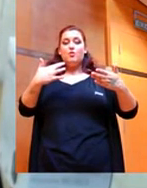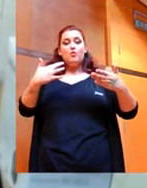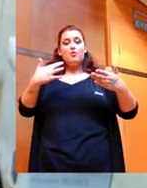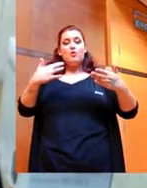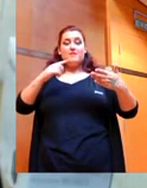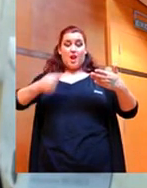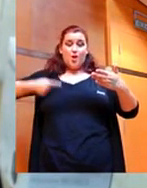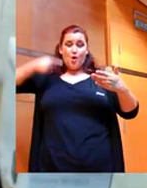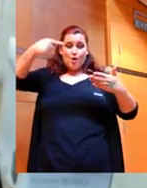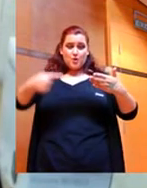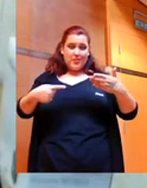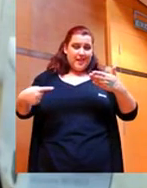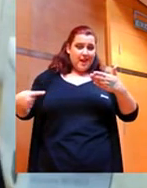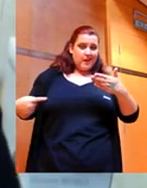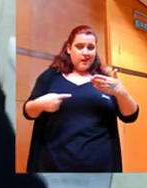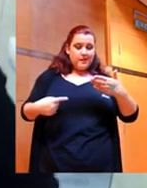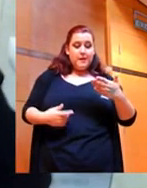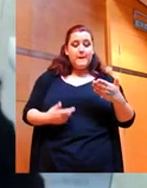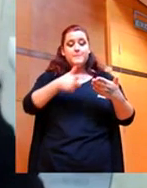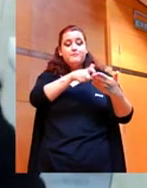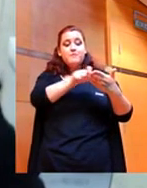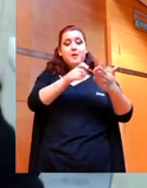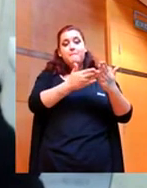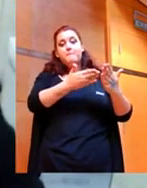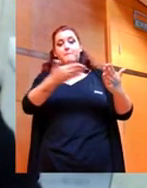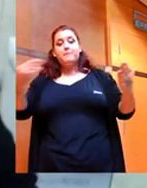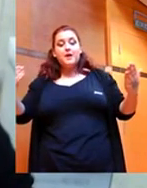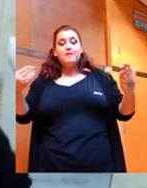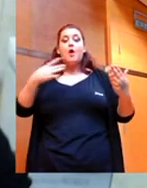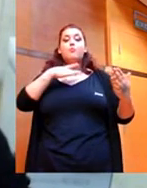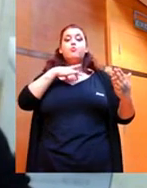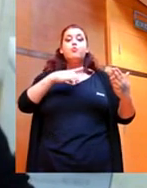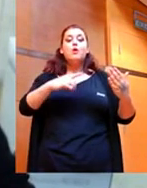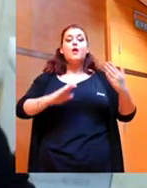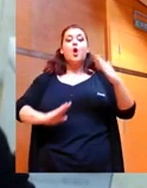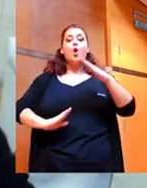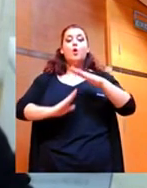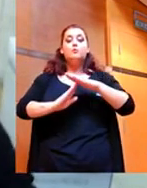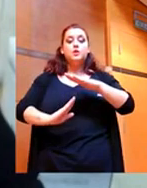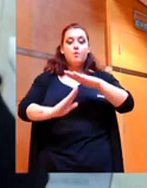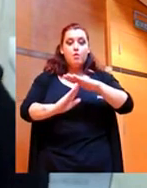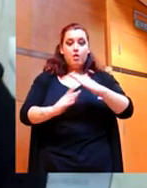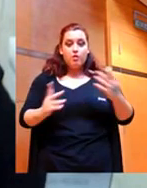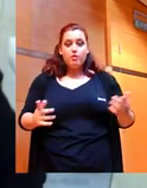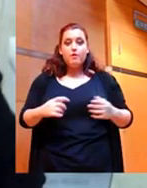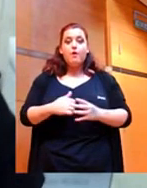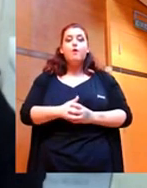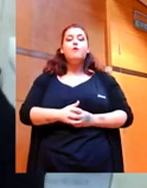Hemos eliminado lo de la posible obstaculización desde fuera de la casa, desde fuera de la Junta,